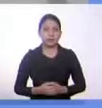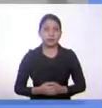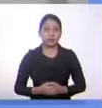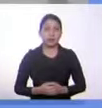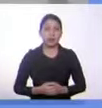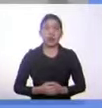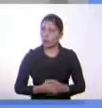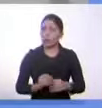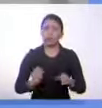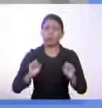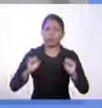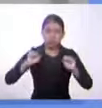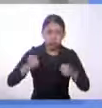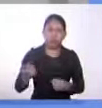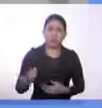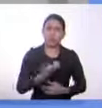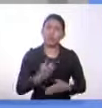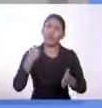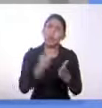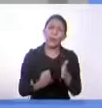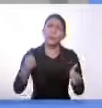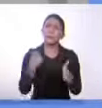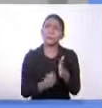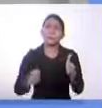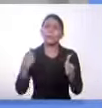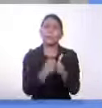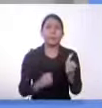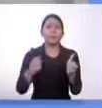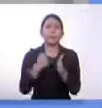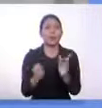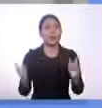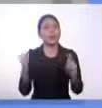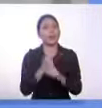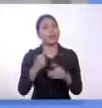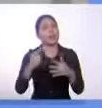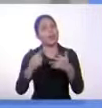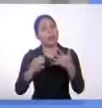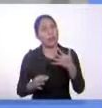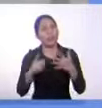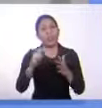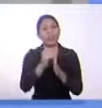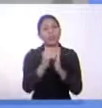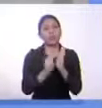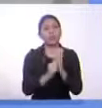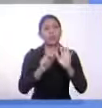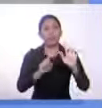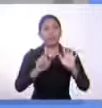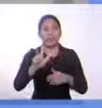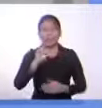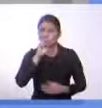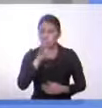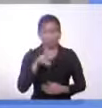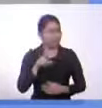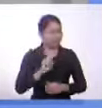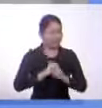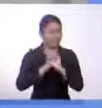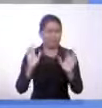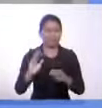pudimos a través de las luchas hacer posible que se reformara la ley. Ese artículo 63 que dice bien claro hacia los